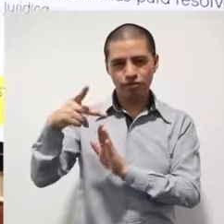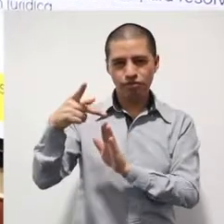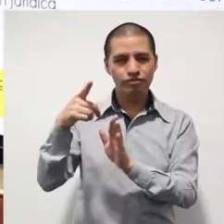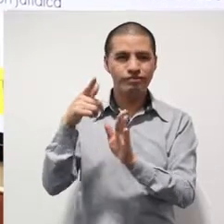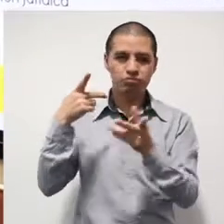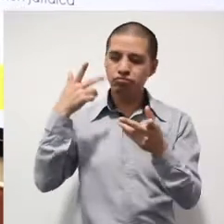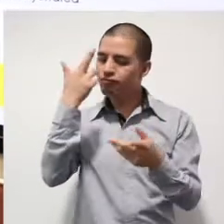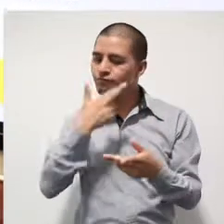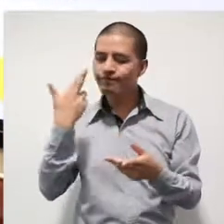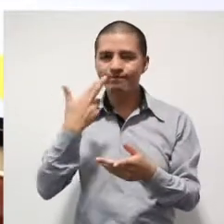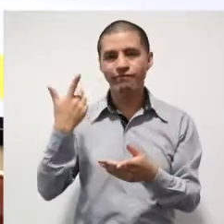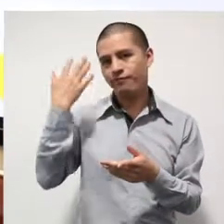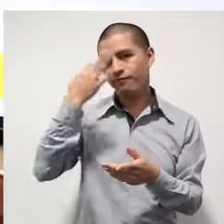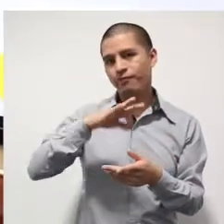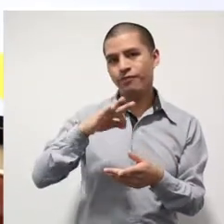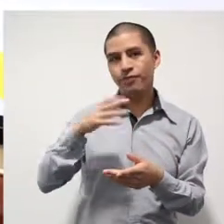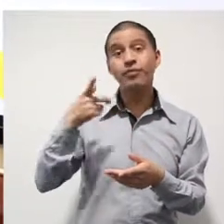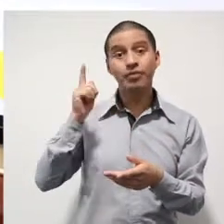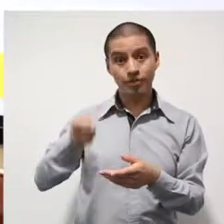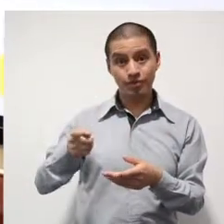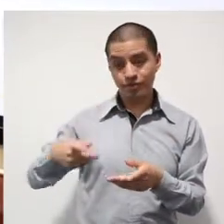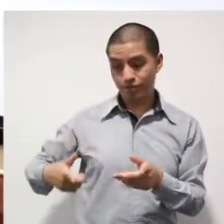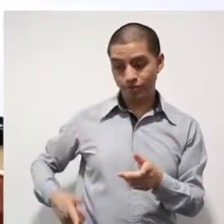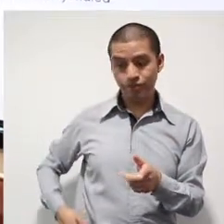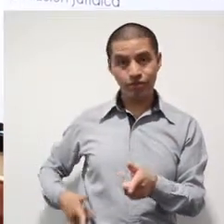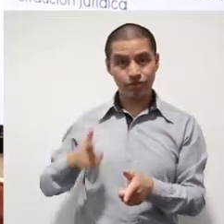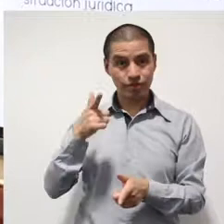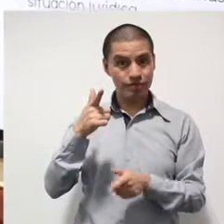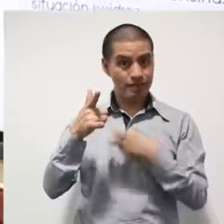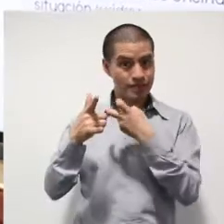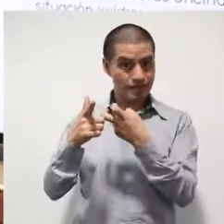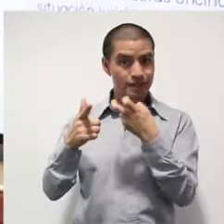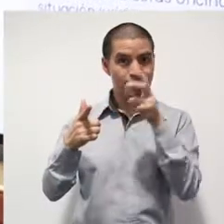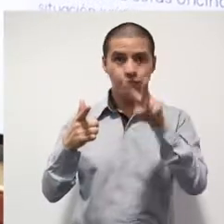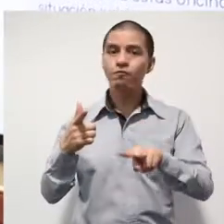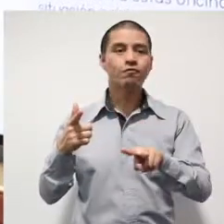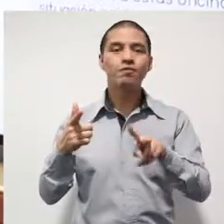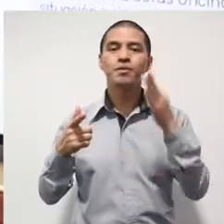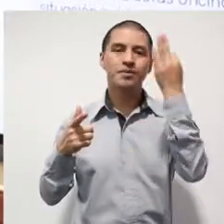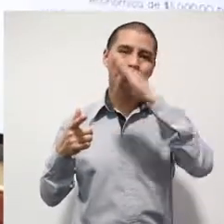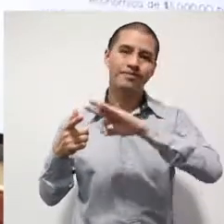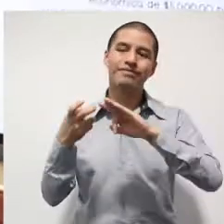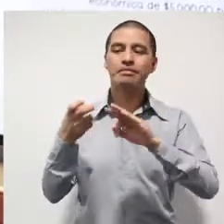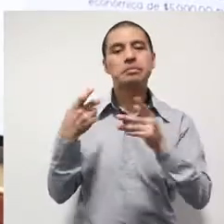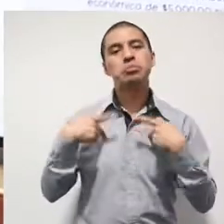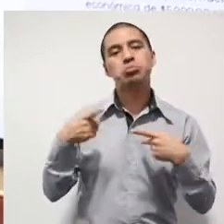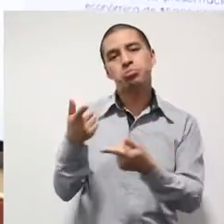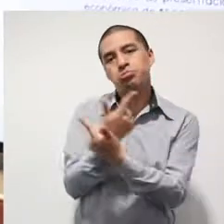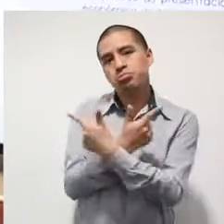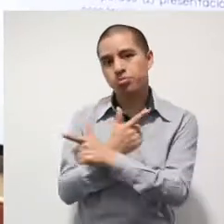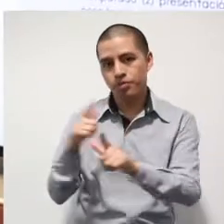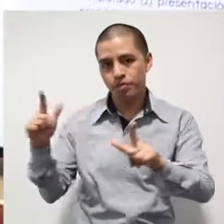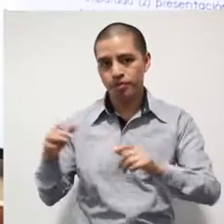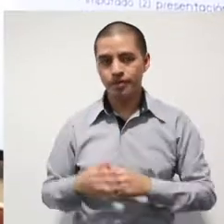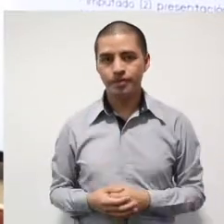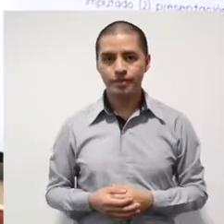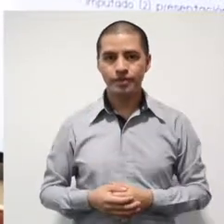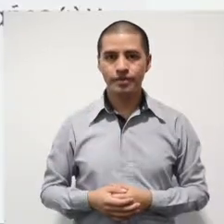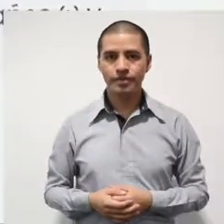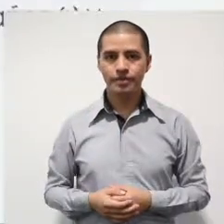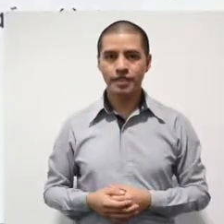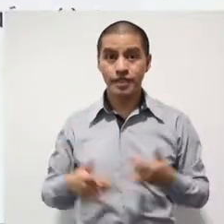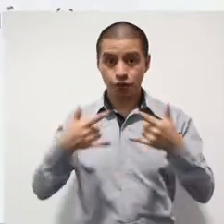libertad. El arma réplica no es un arma como tal. Otro caso más. En el octavo,